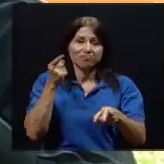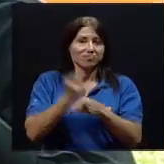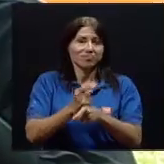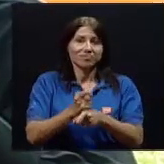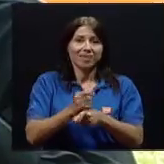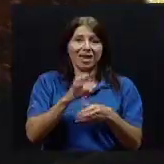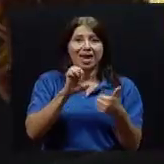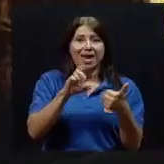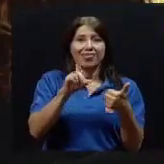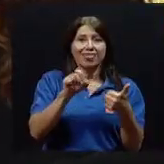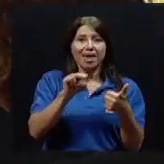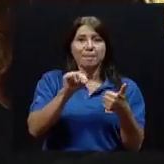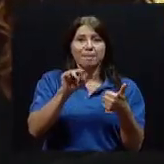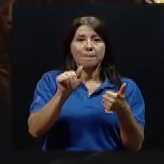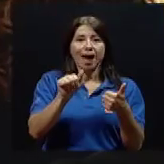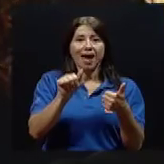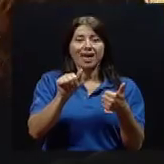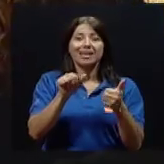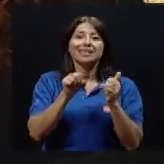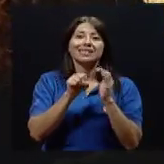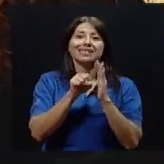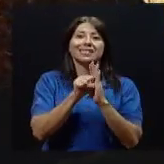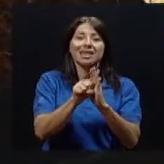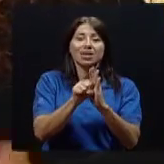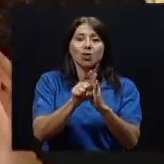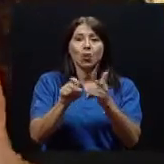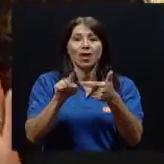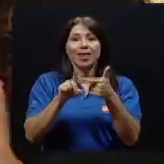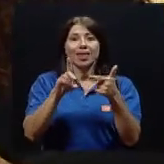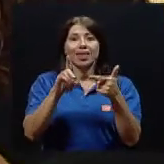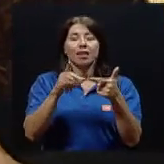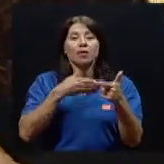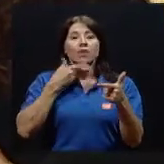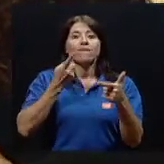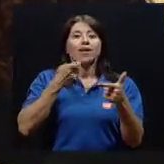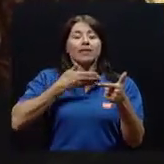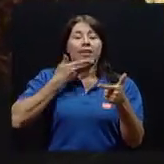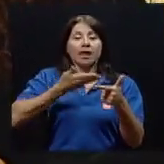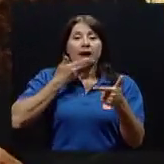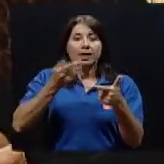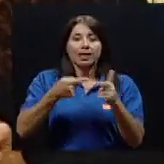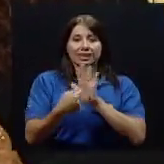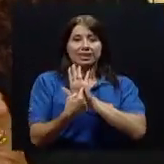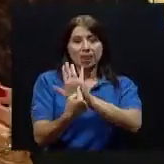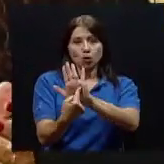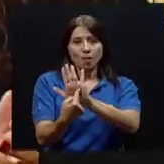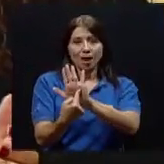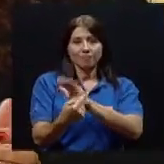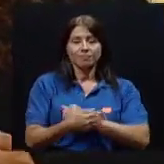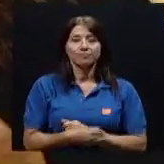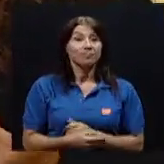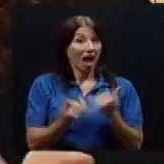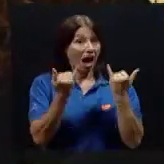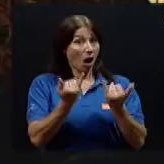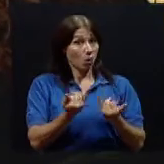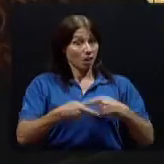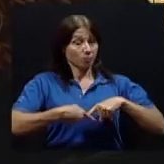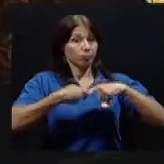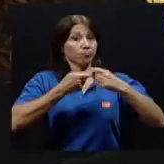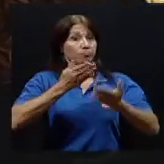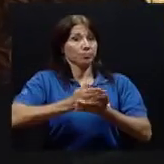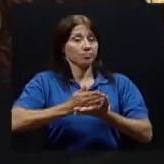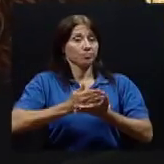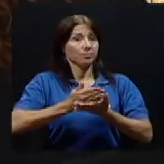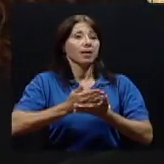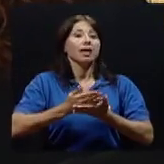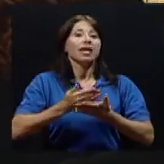sería un síntoma. Claro. Vamos a, María del Mar, si les parece, doctora, dejar la conversación en este punto para ir a una pausa y luego vamos a